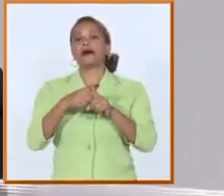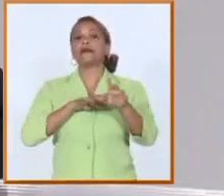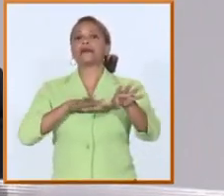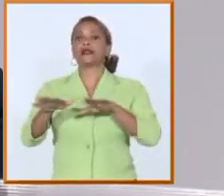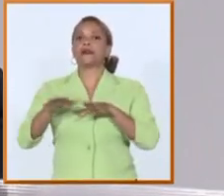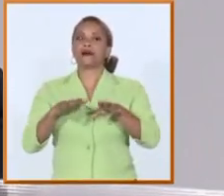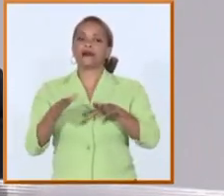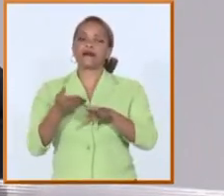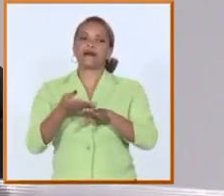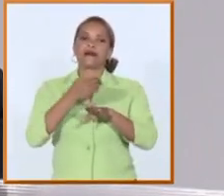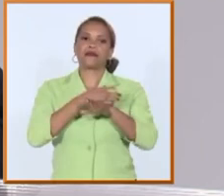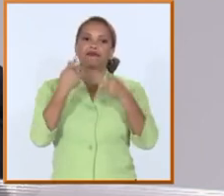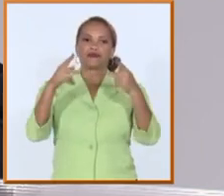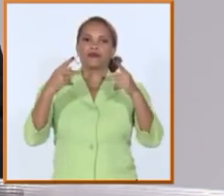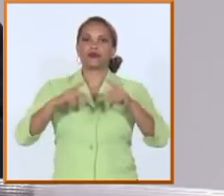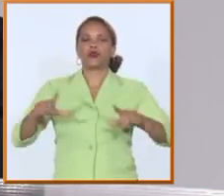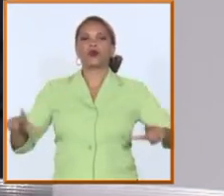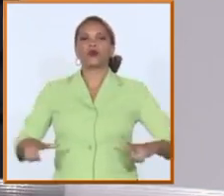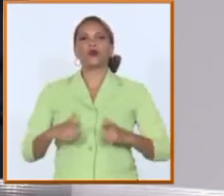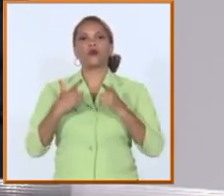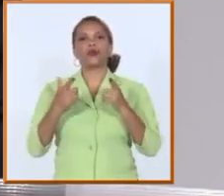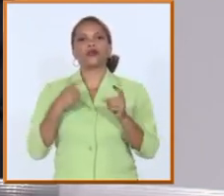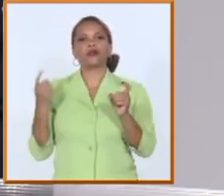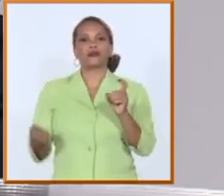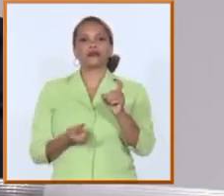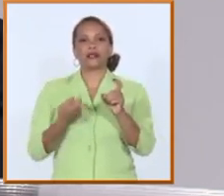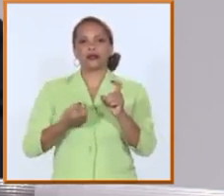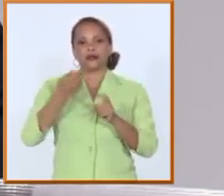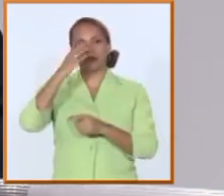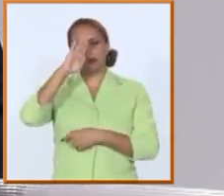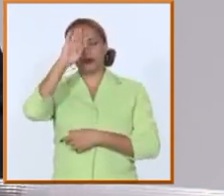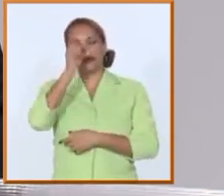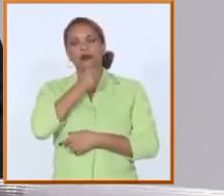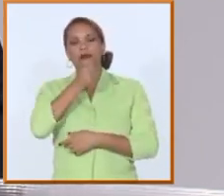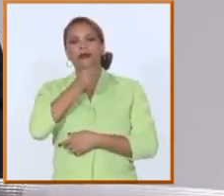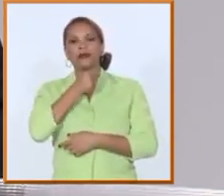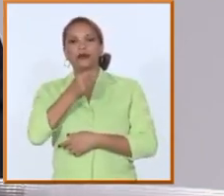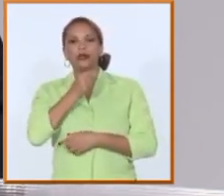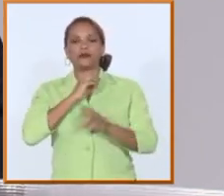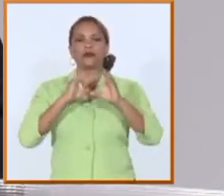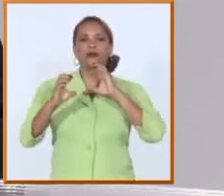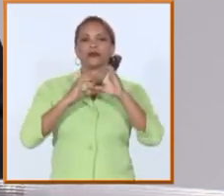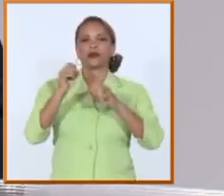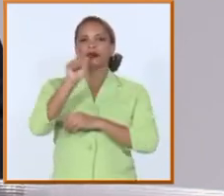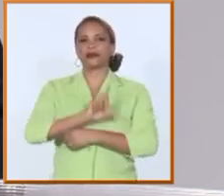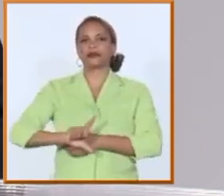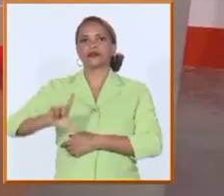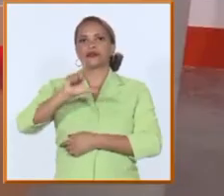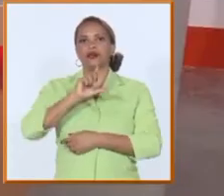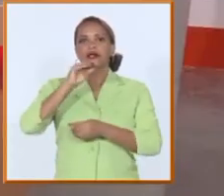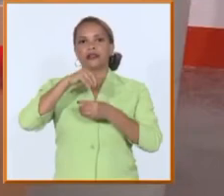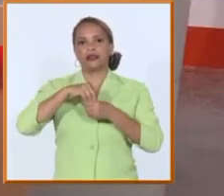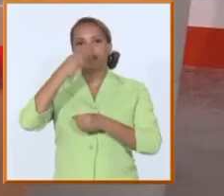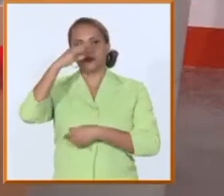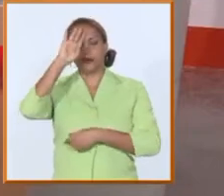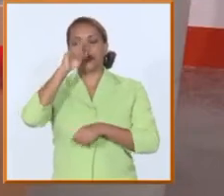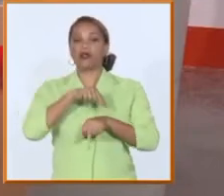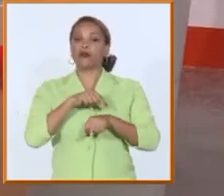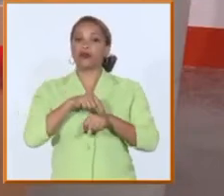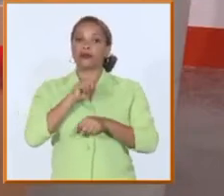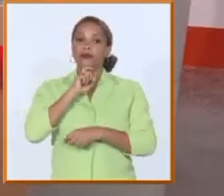cumplir con los grandes retos que tiene el periodismo la comunicación social en estos tiempos